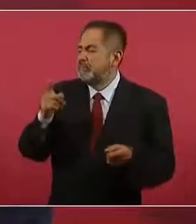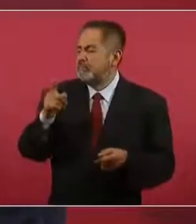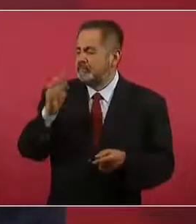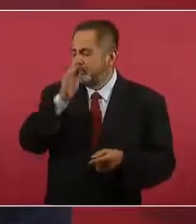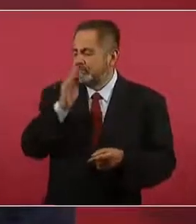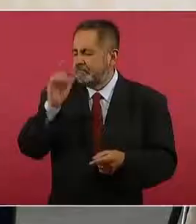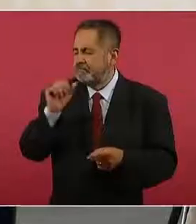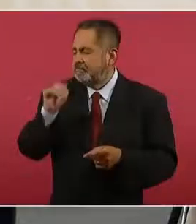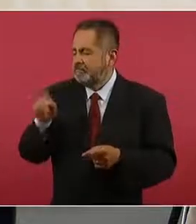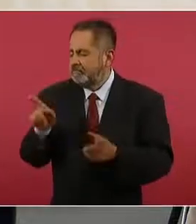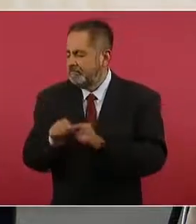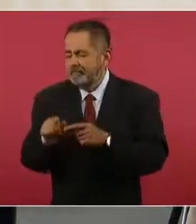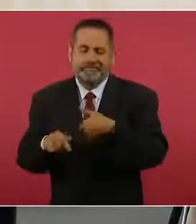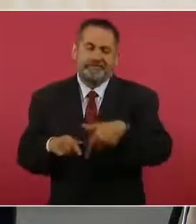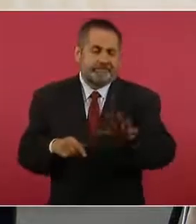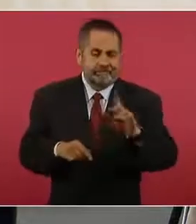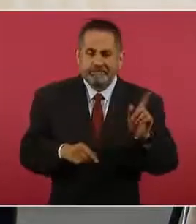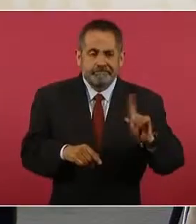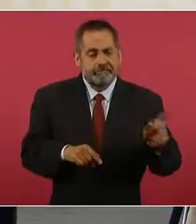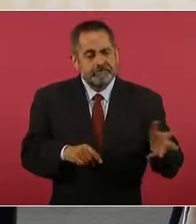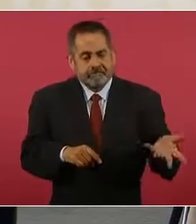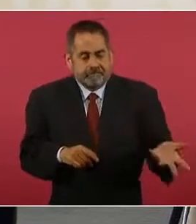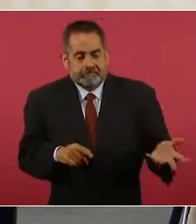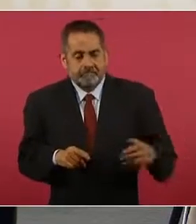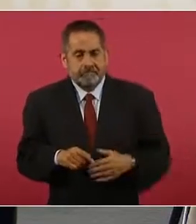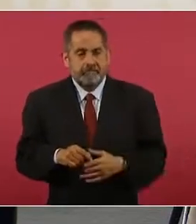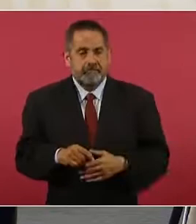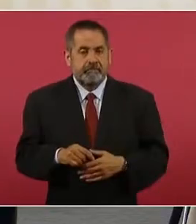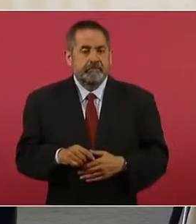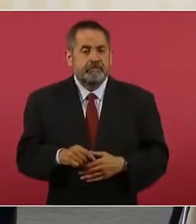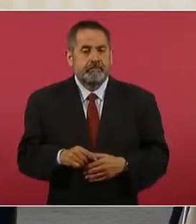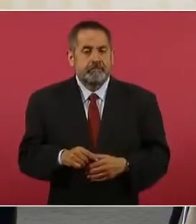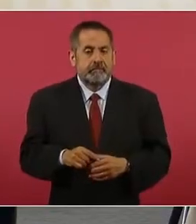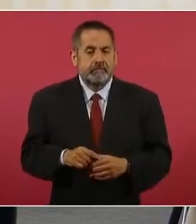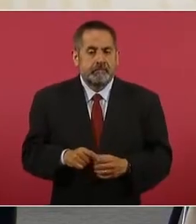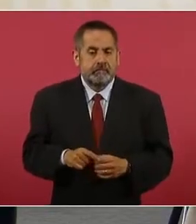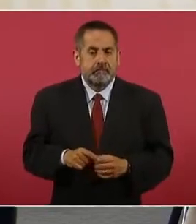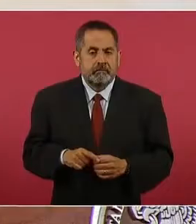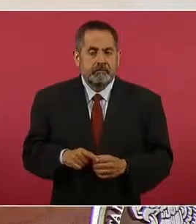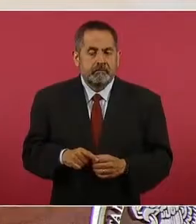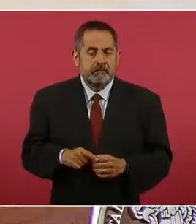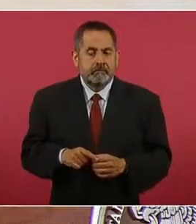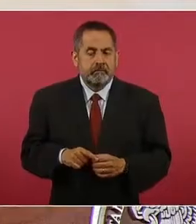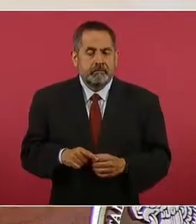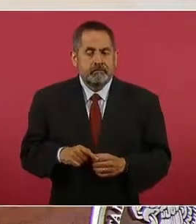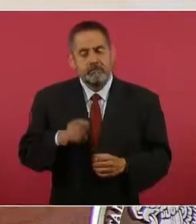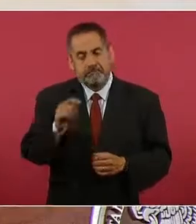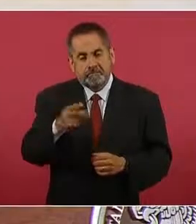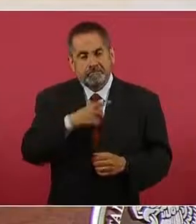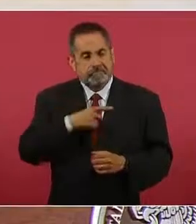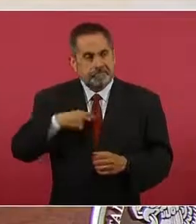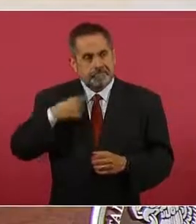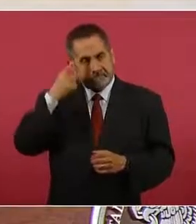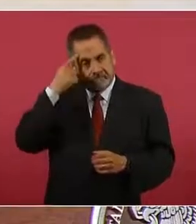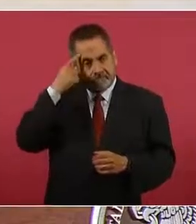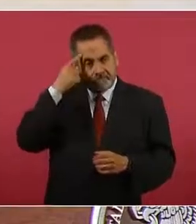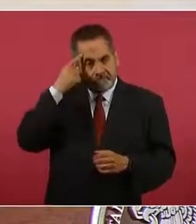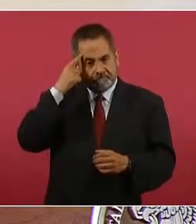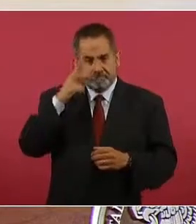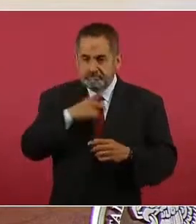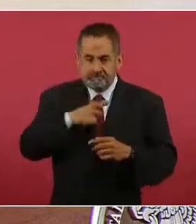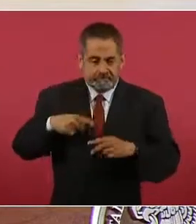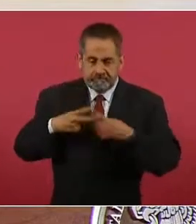Gracias, presidente. Pero tenemos que